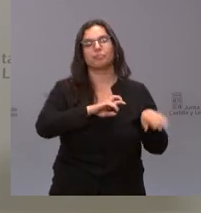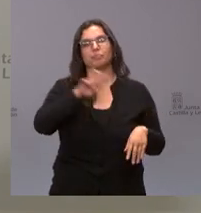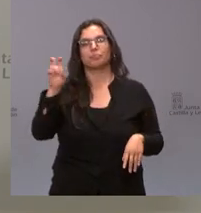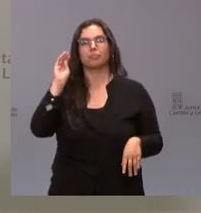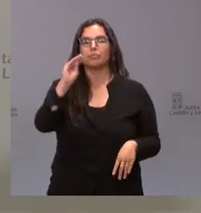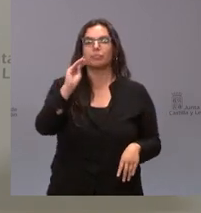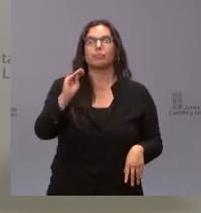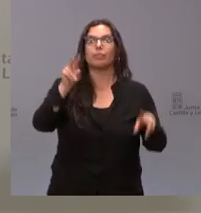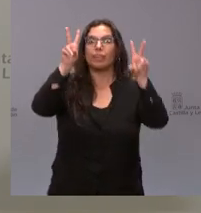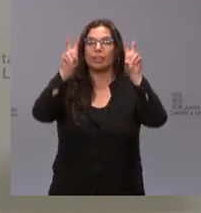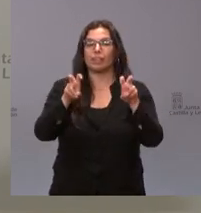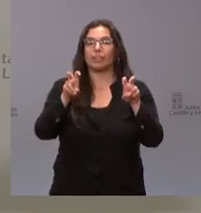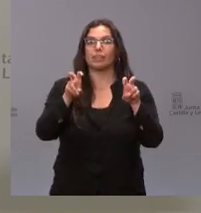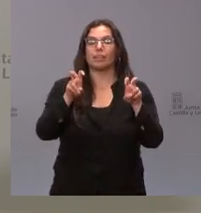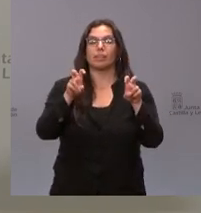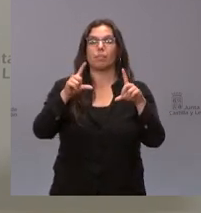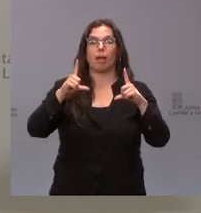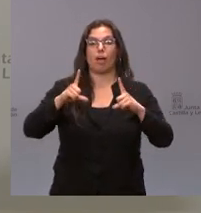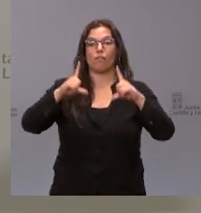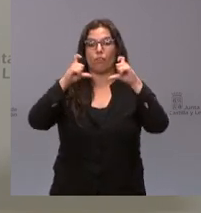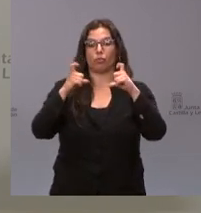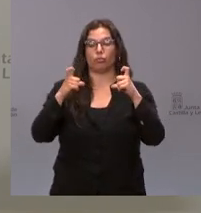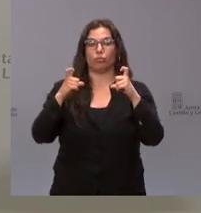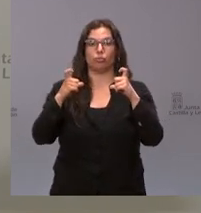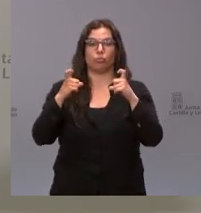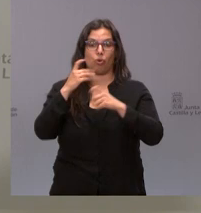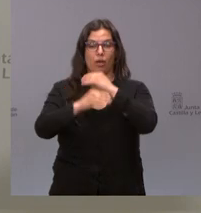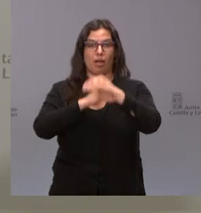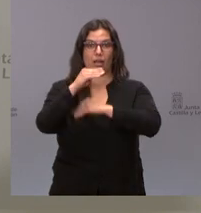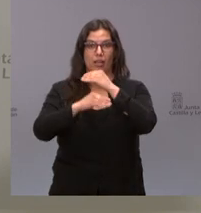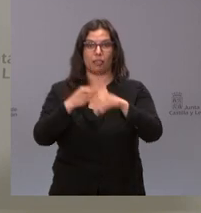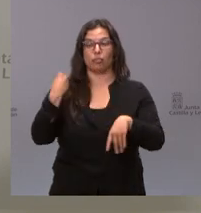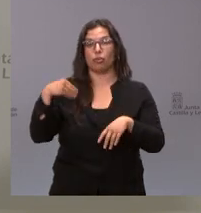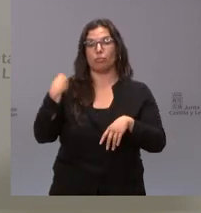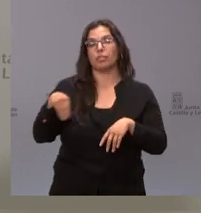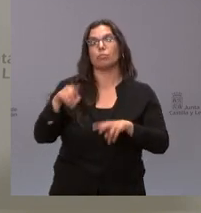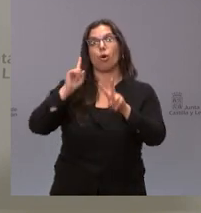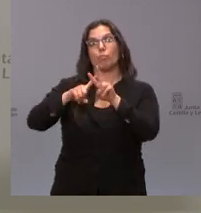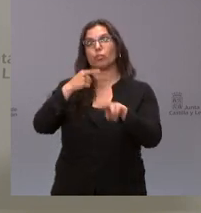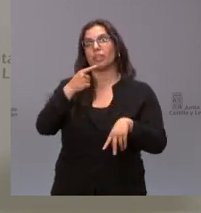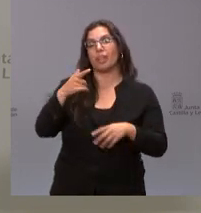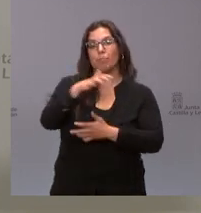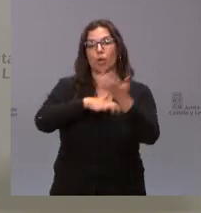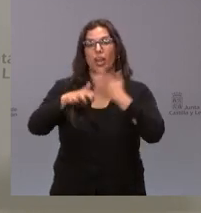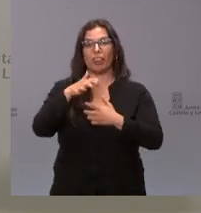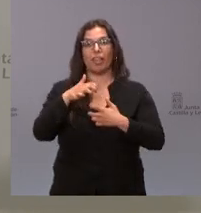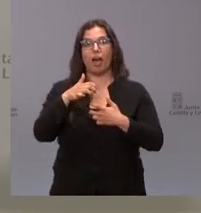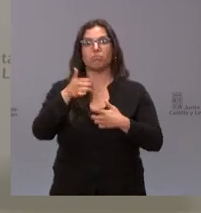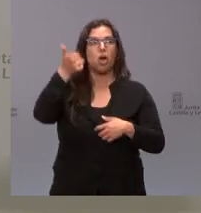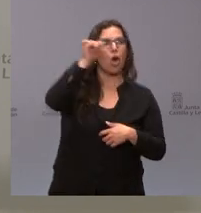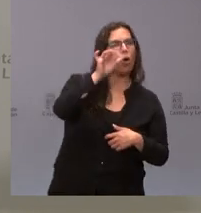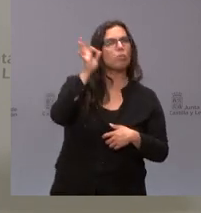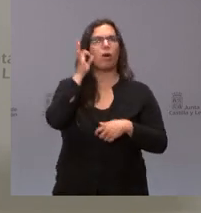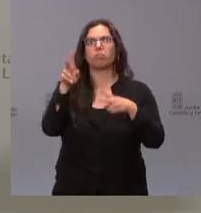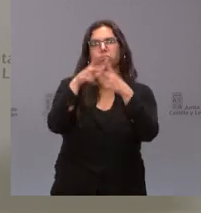foto que se han hecho ustedes su socio de gobierno lo que dice es que la violencia no tiene género posan ustedes en una